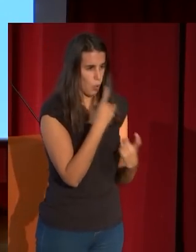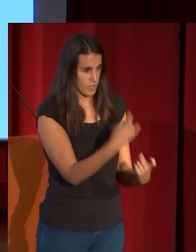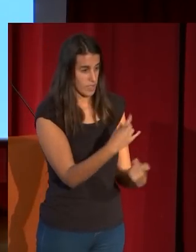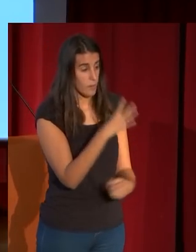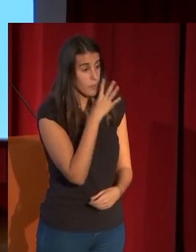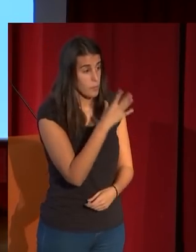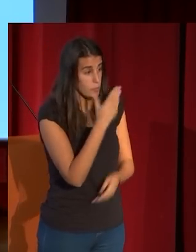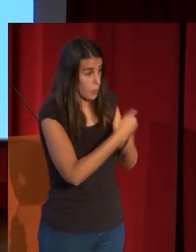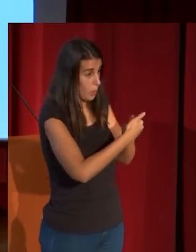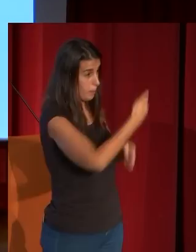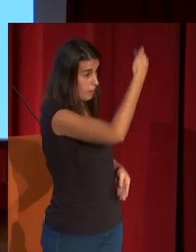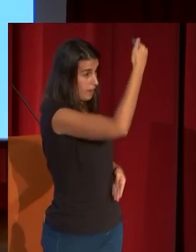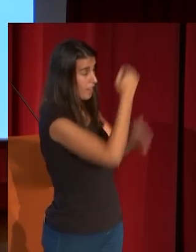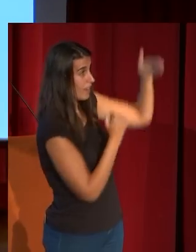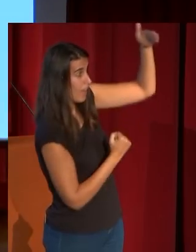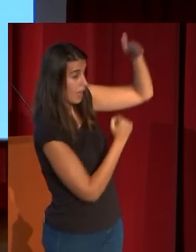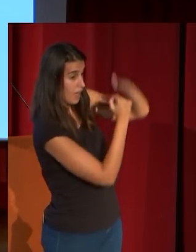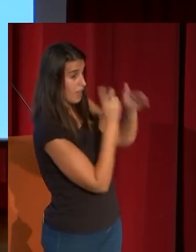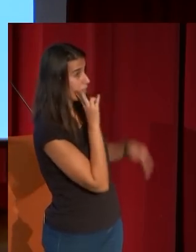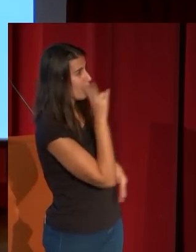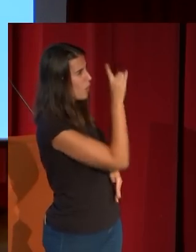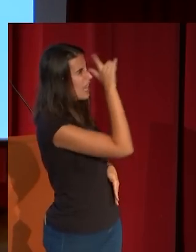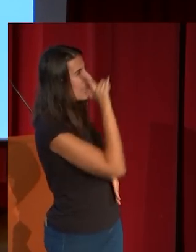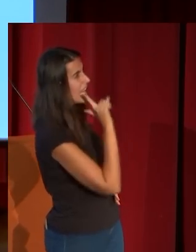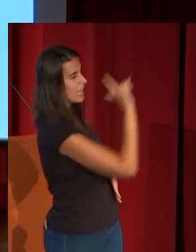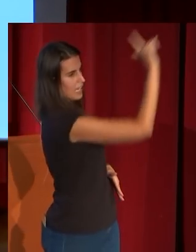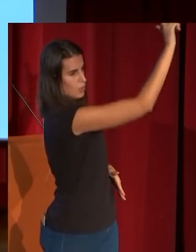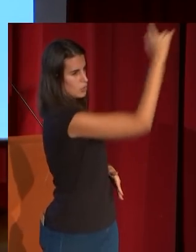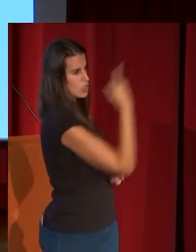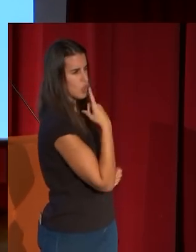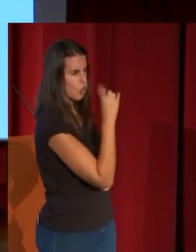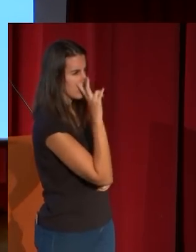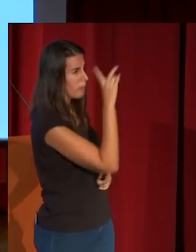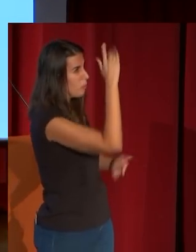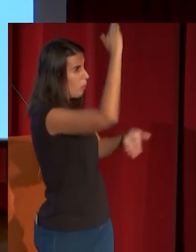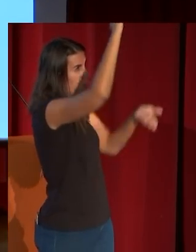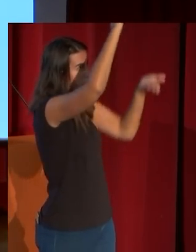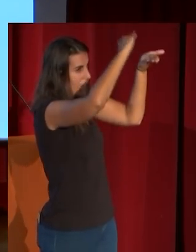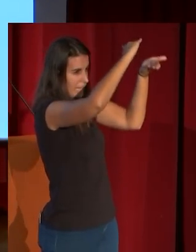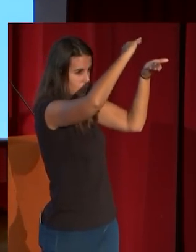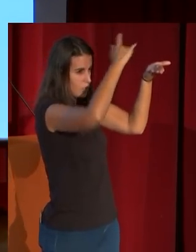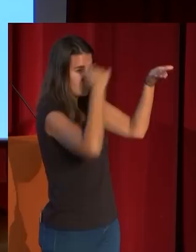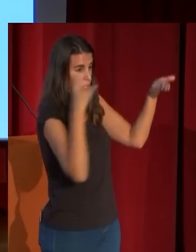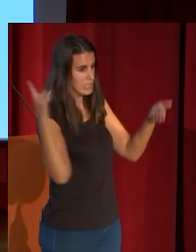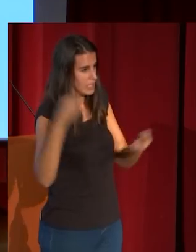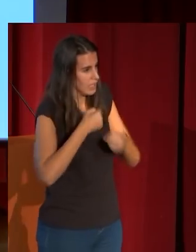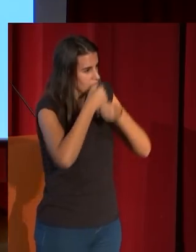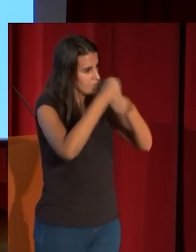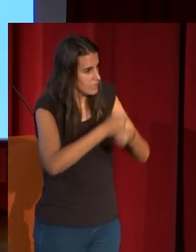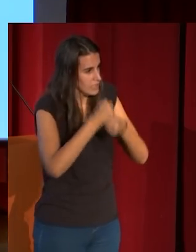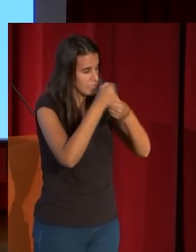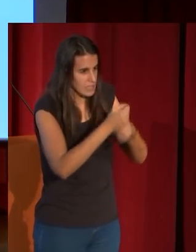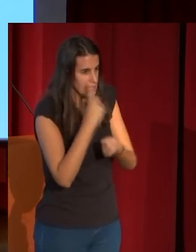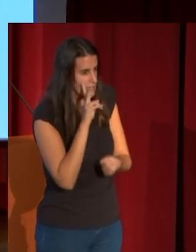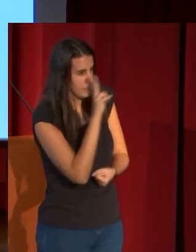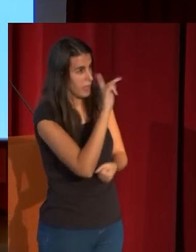esta parte superior, esta comitiva, quedaba muy lejana de la vista, parecía diminuta, y en cambio este jinete parecía precipitarse